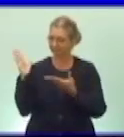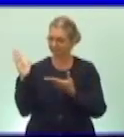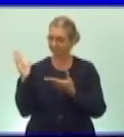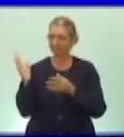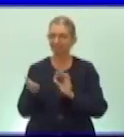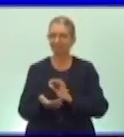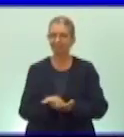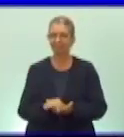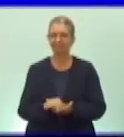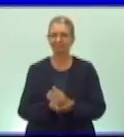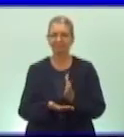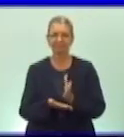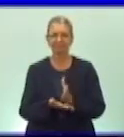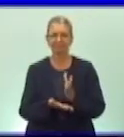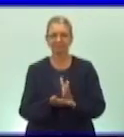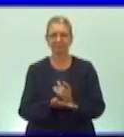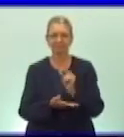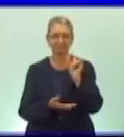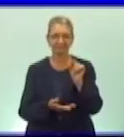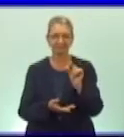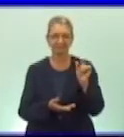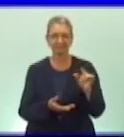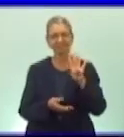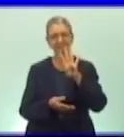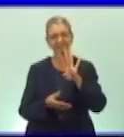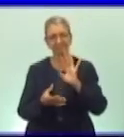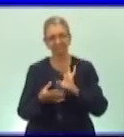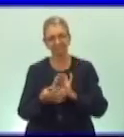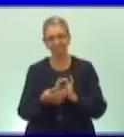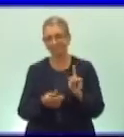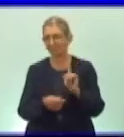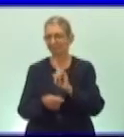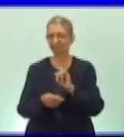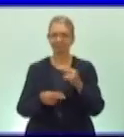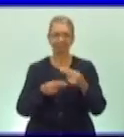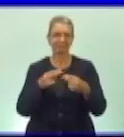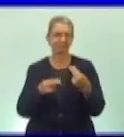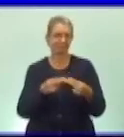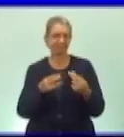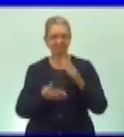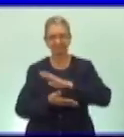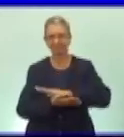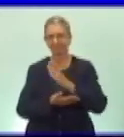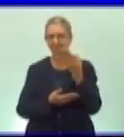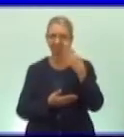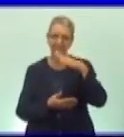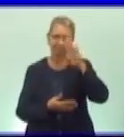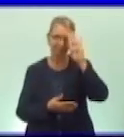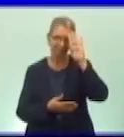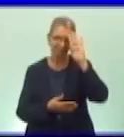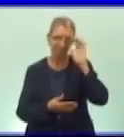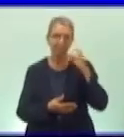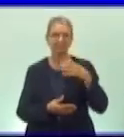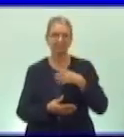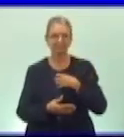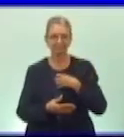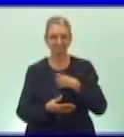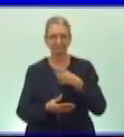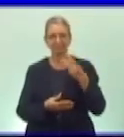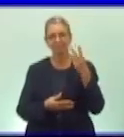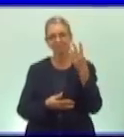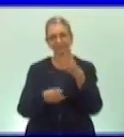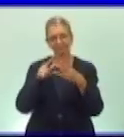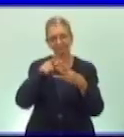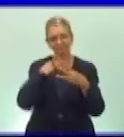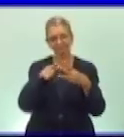los escolares de cuarto grado que no hayan realizado su álbum de la patria, tienen tres posibilidades